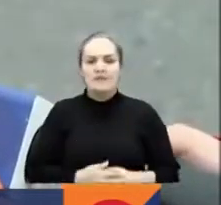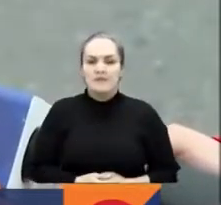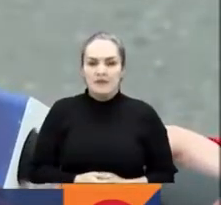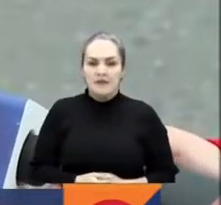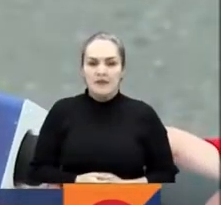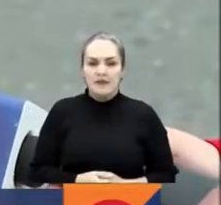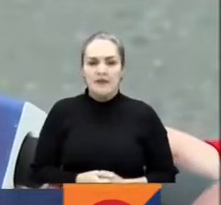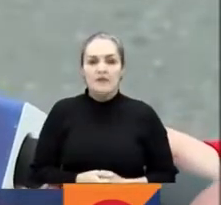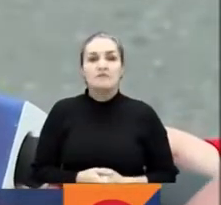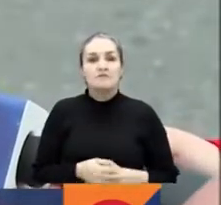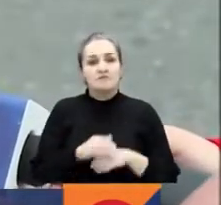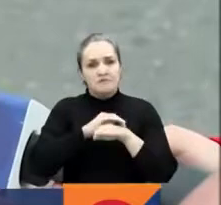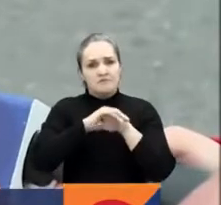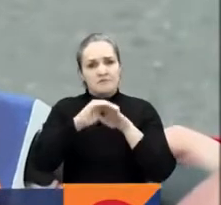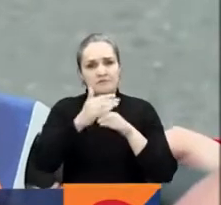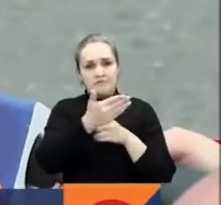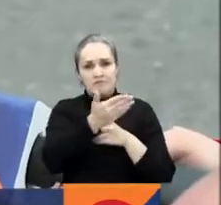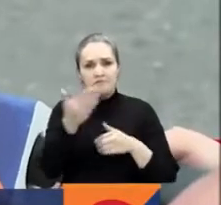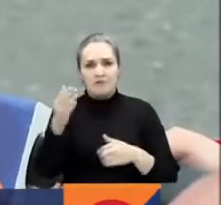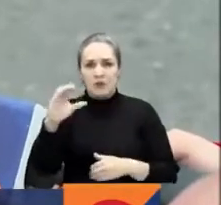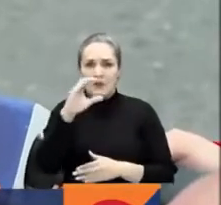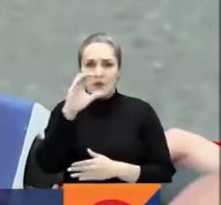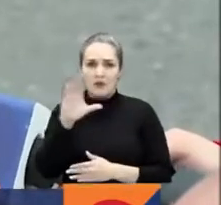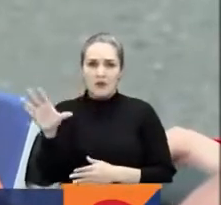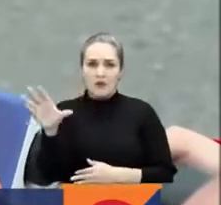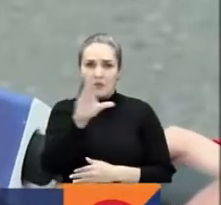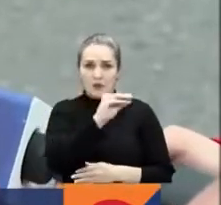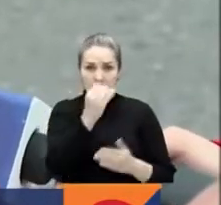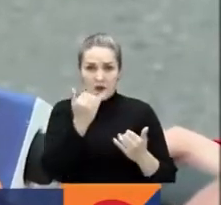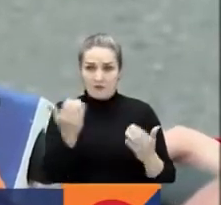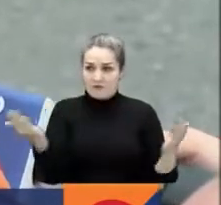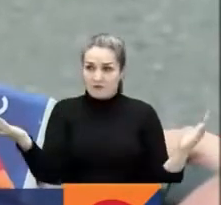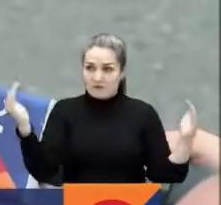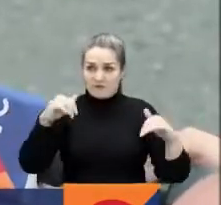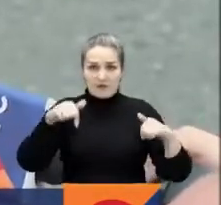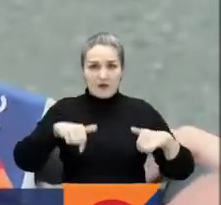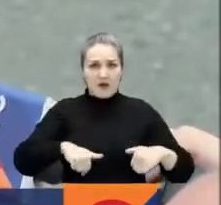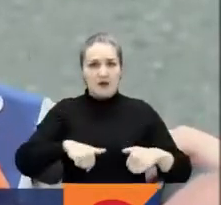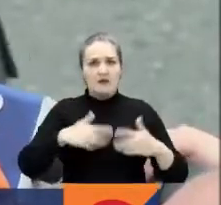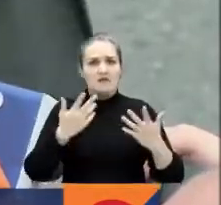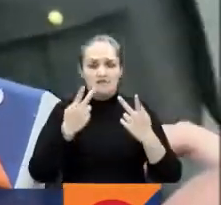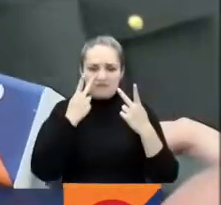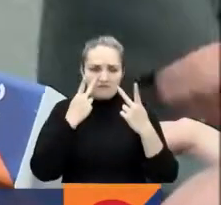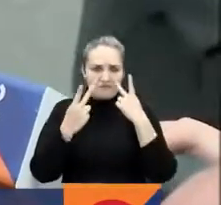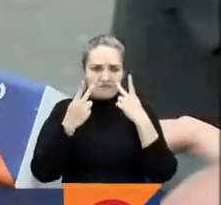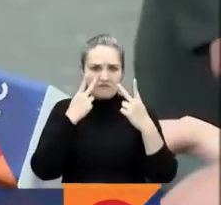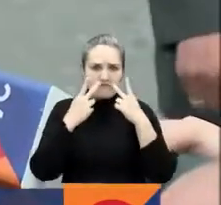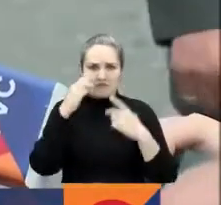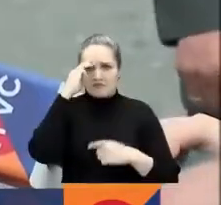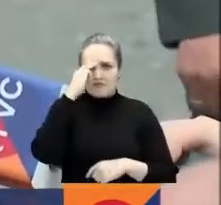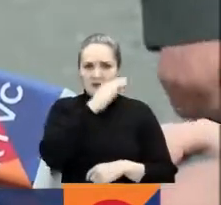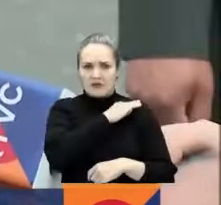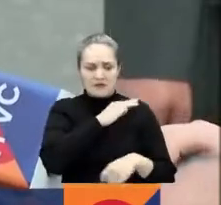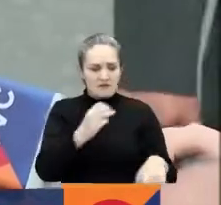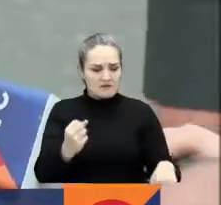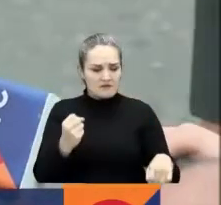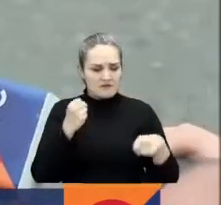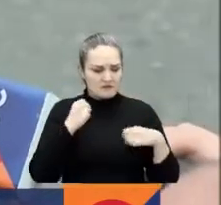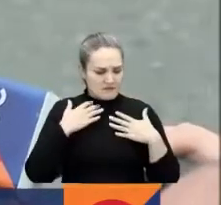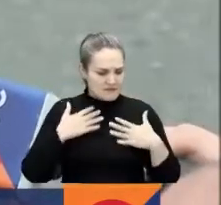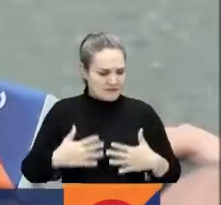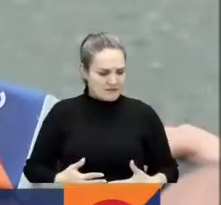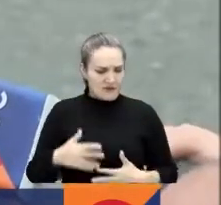Invitamos a todos los colombianos, todavía estamos a tiempo de salir a ver a los soldados, a ver a los policías, ponerse la camiseta amarilla,